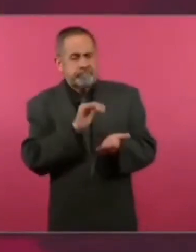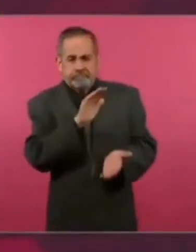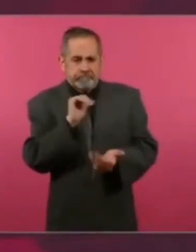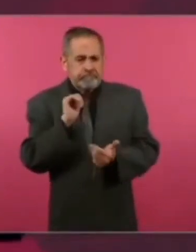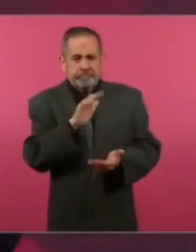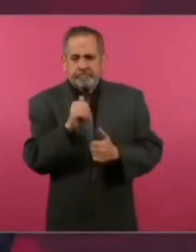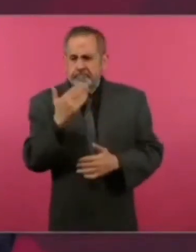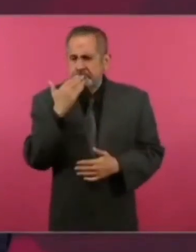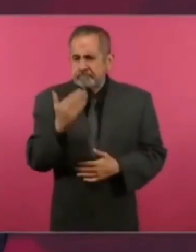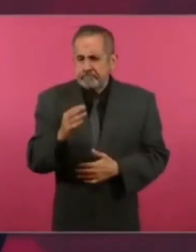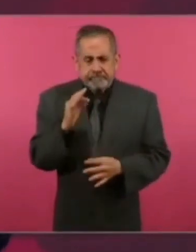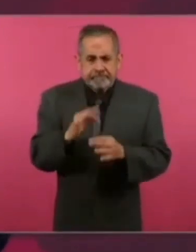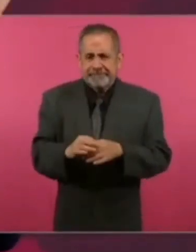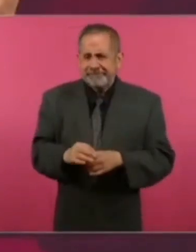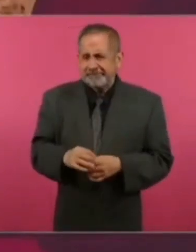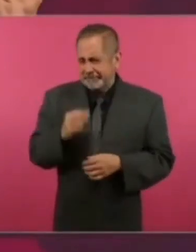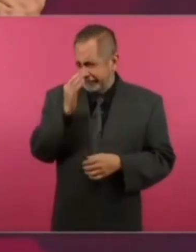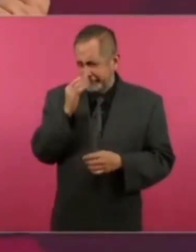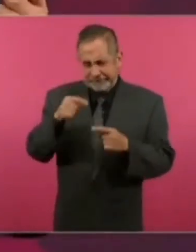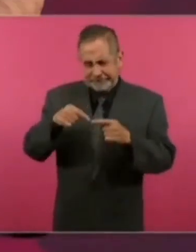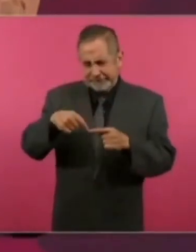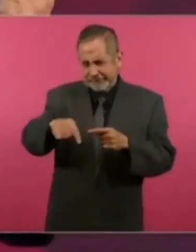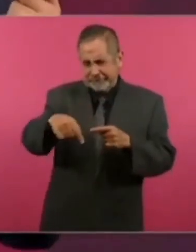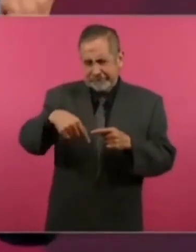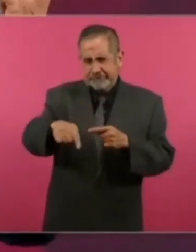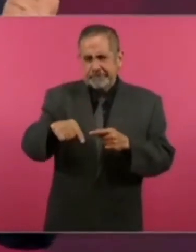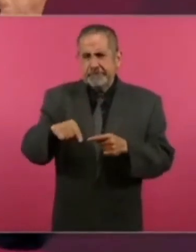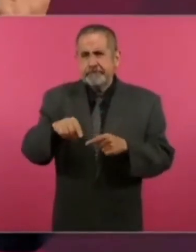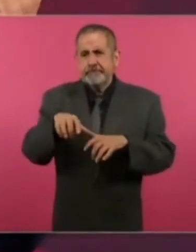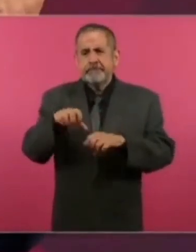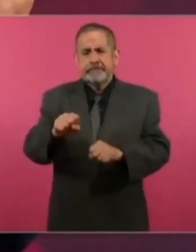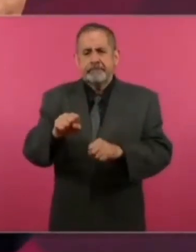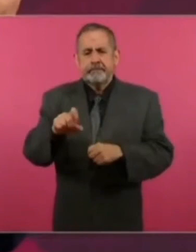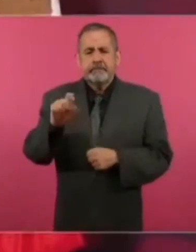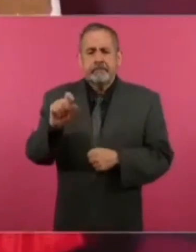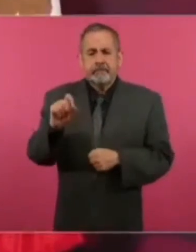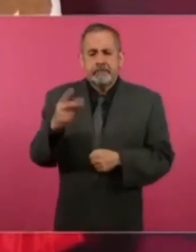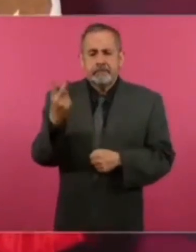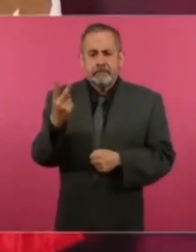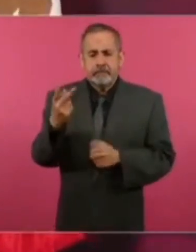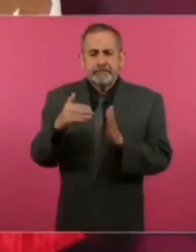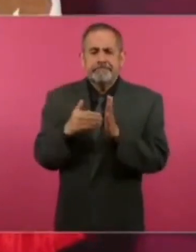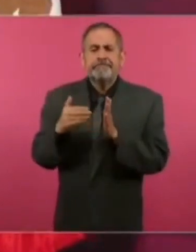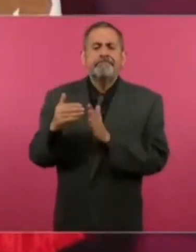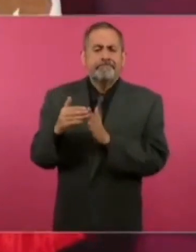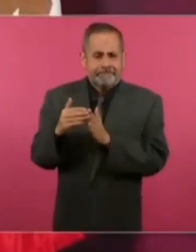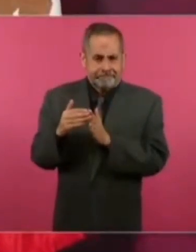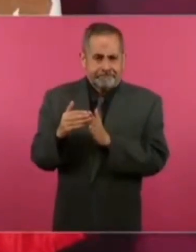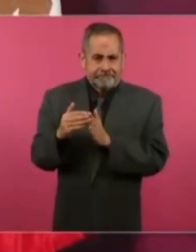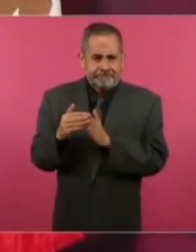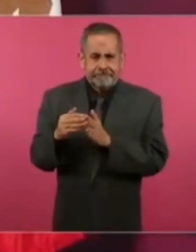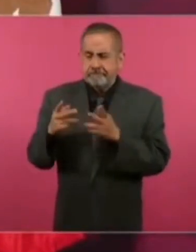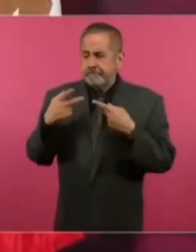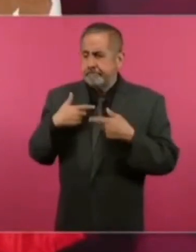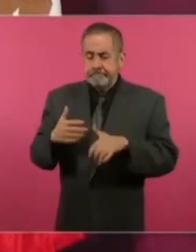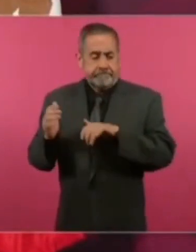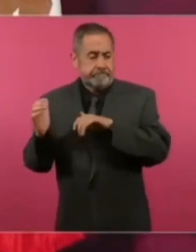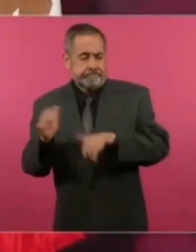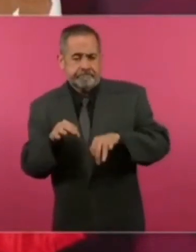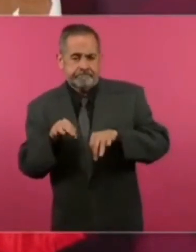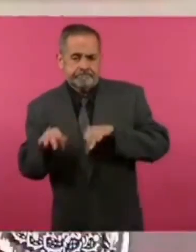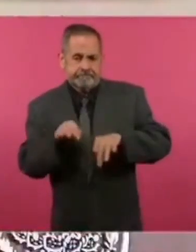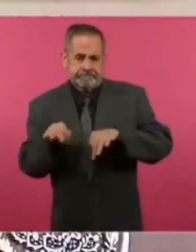Ya vamos a llegar, estamos a punto de llegar a veintidós millones de trabajadores